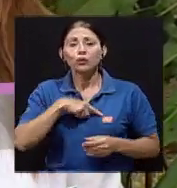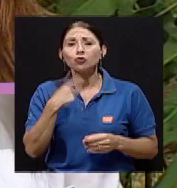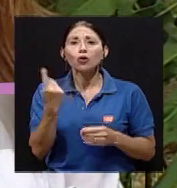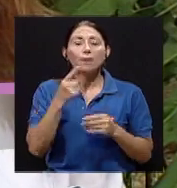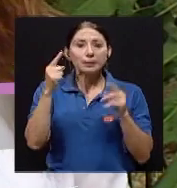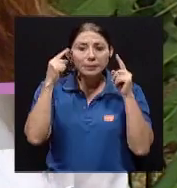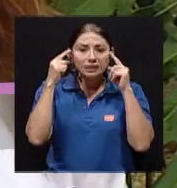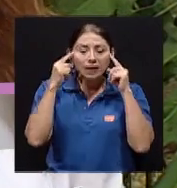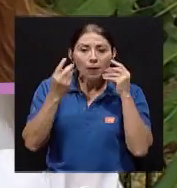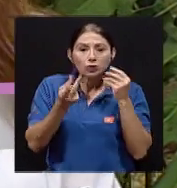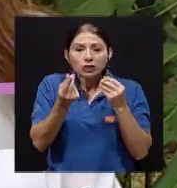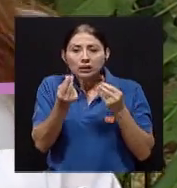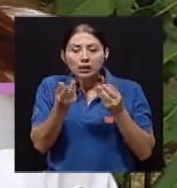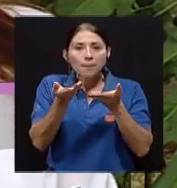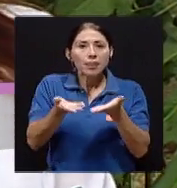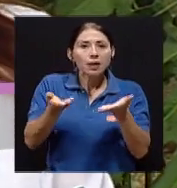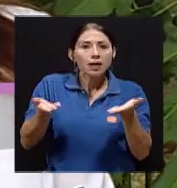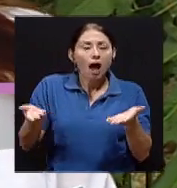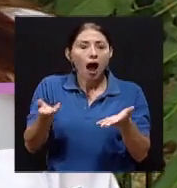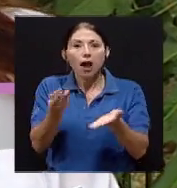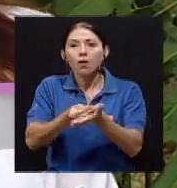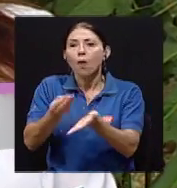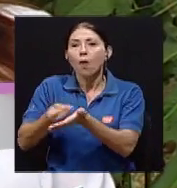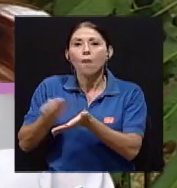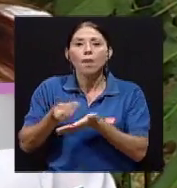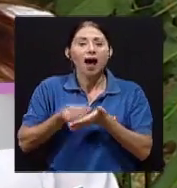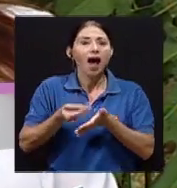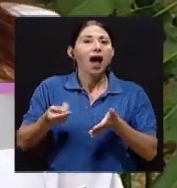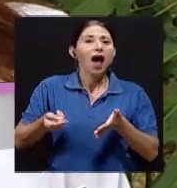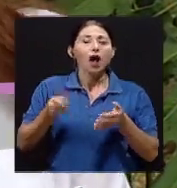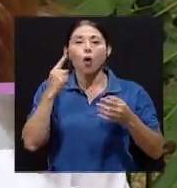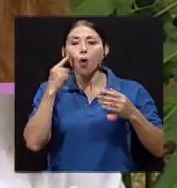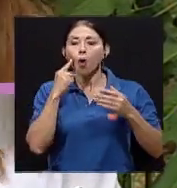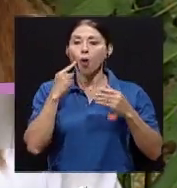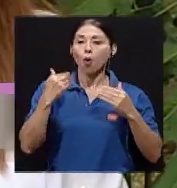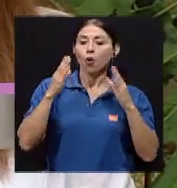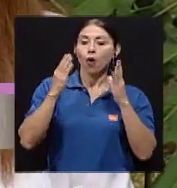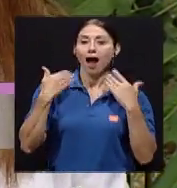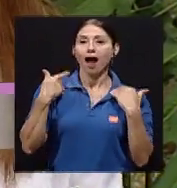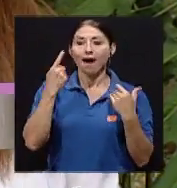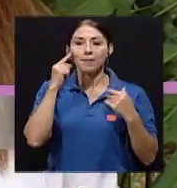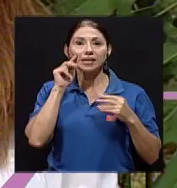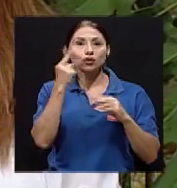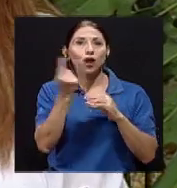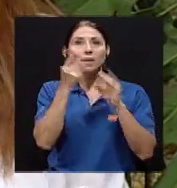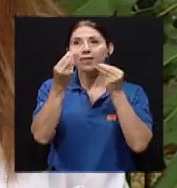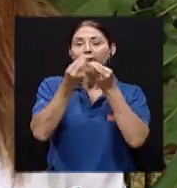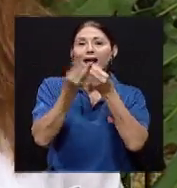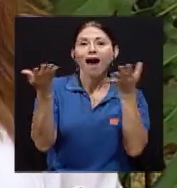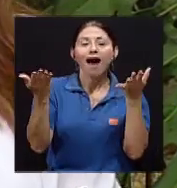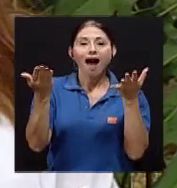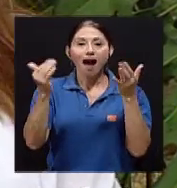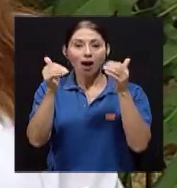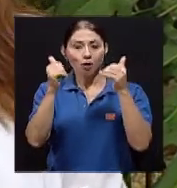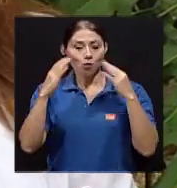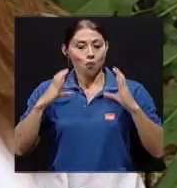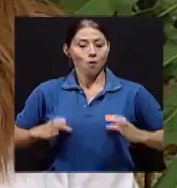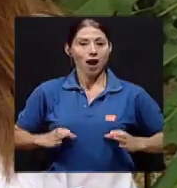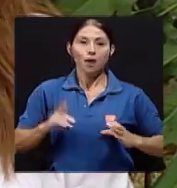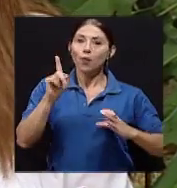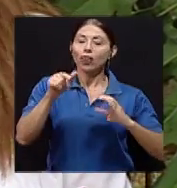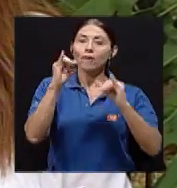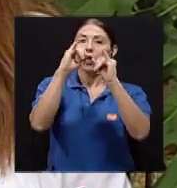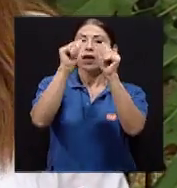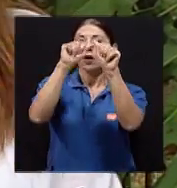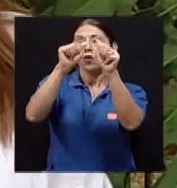¿verdad? Donde también se nos vende una imagen física, corporal, también exitosa, tenga tal vehículo, tal computadora, todo se